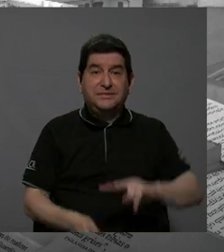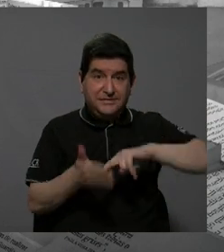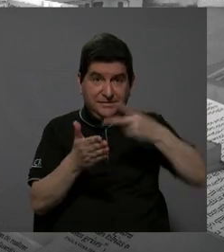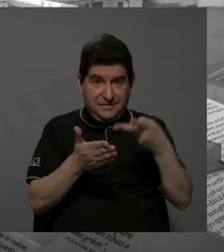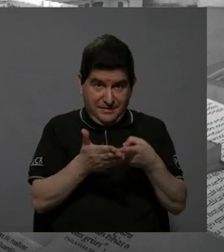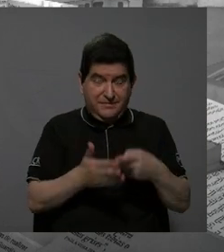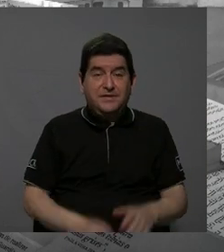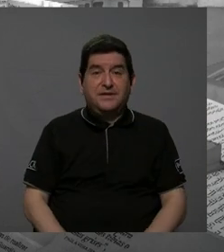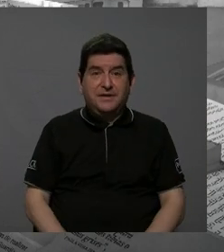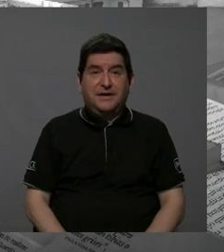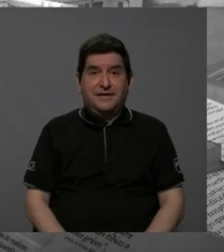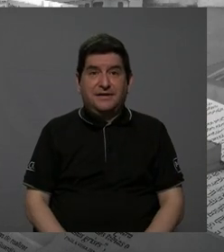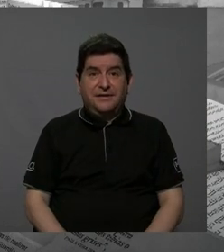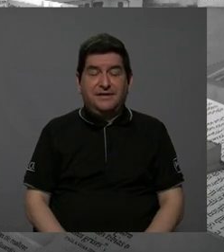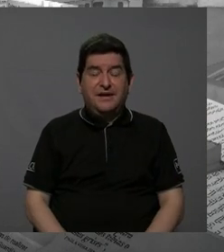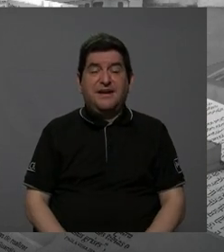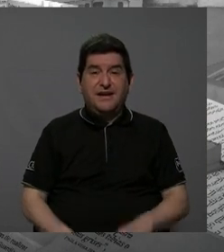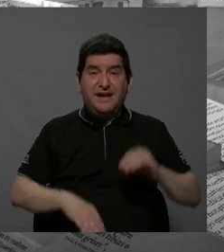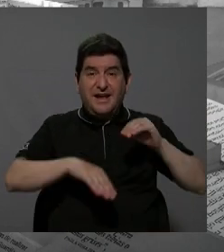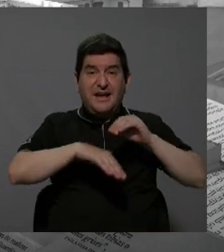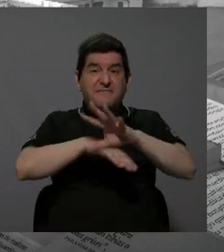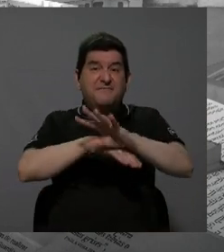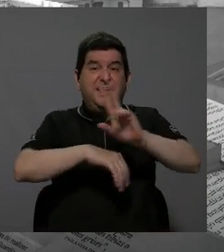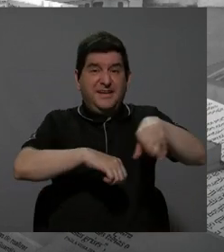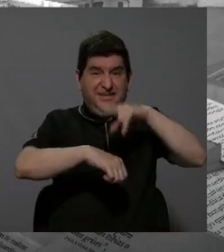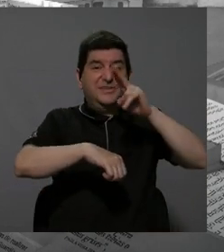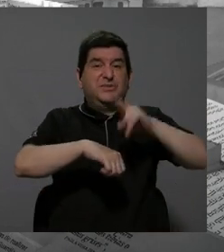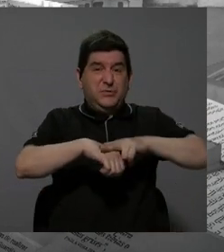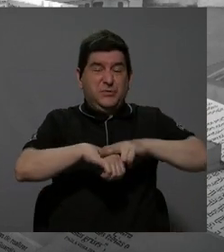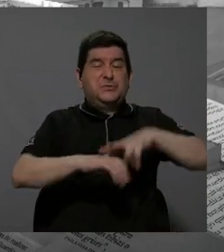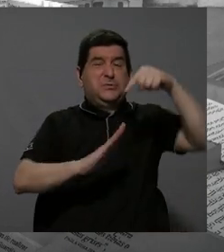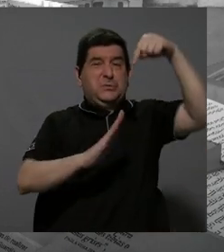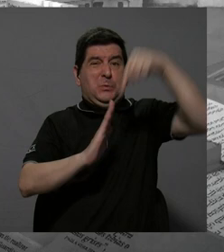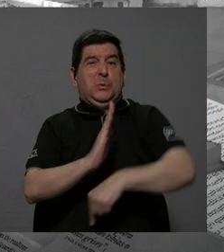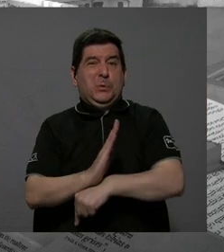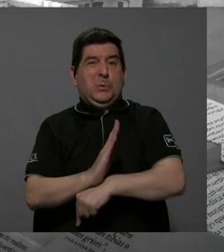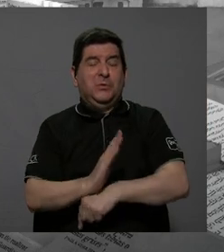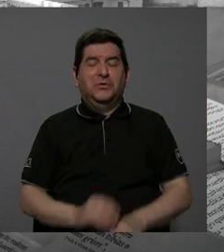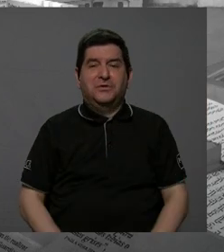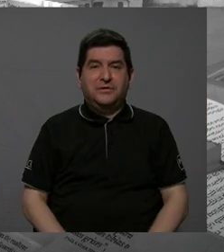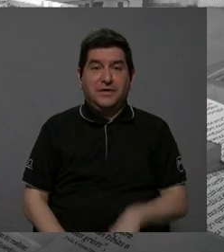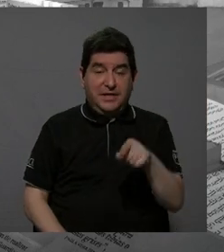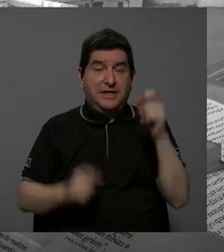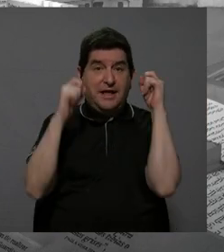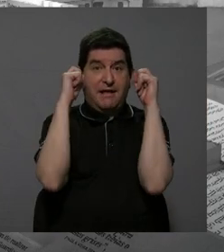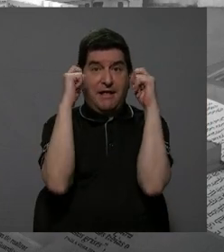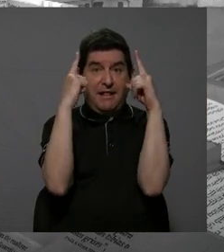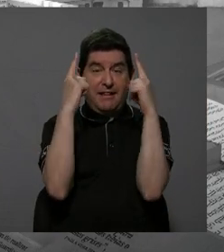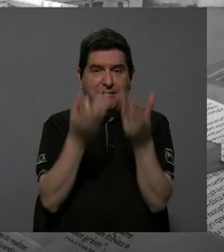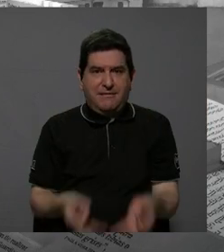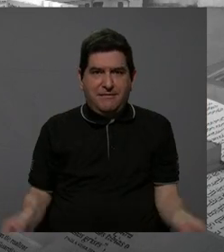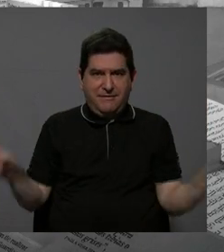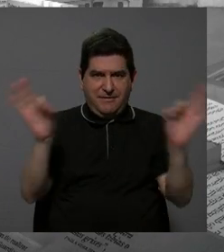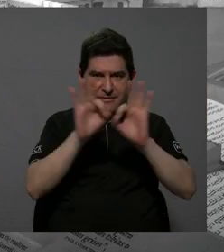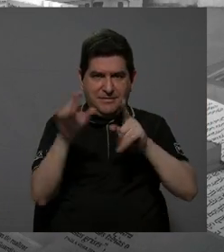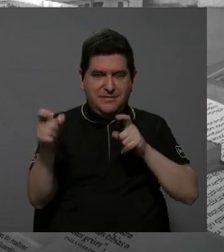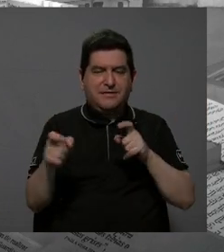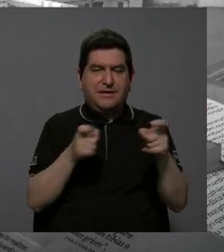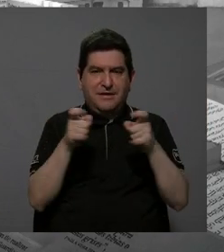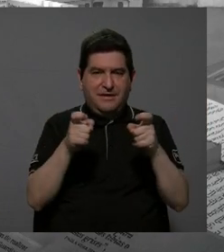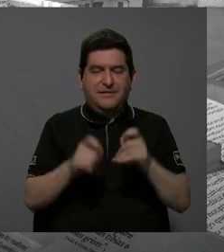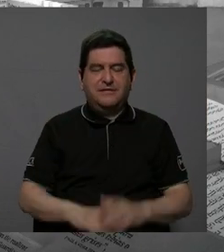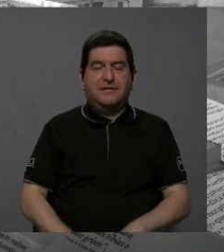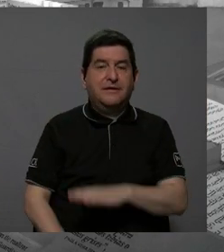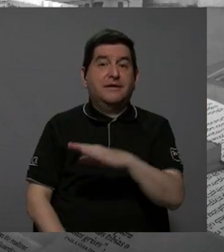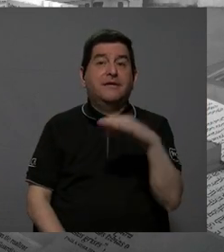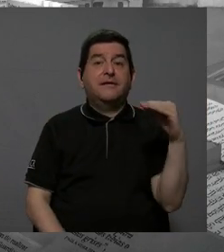accidentes con consecuencias generalmente muy graves. Entonces, eso es una alerta muy importante para la administración y